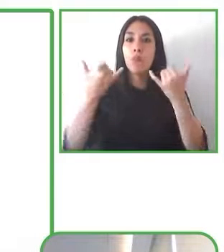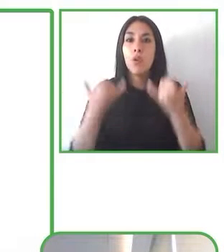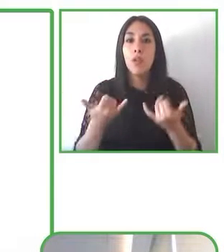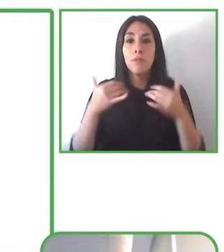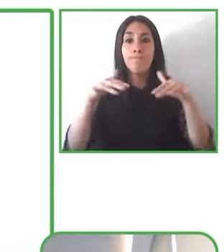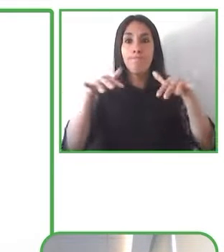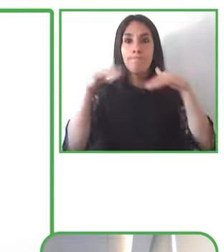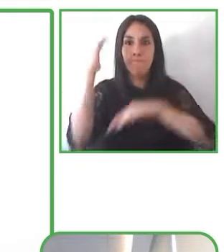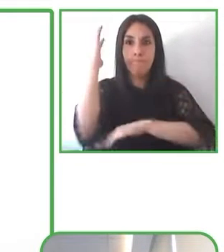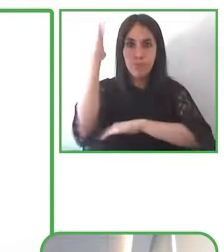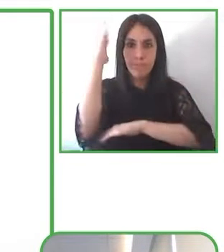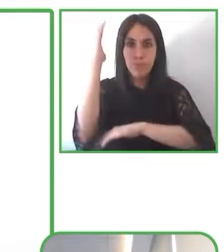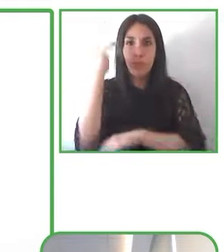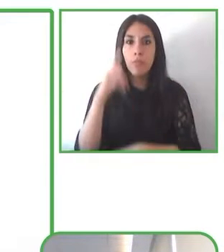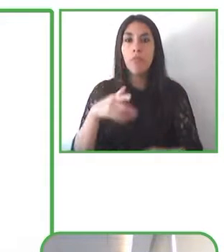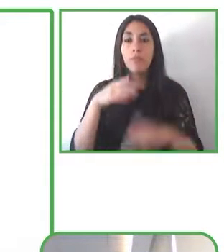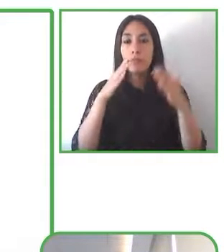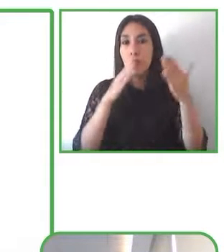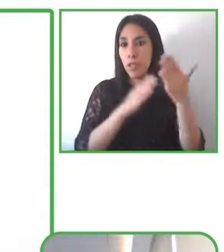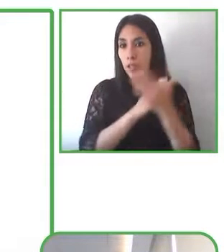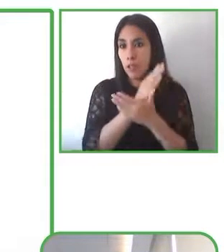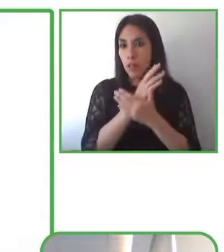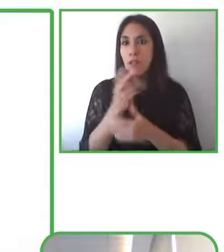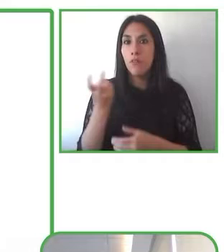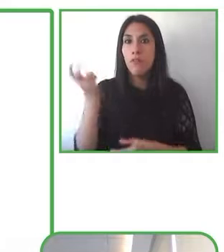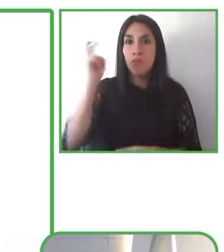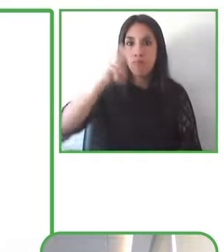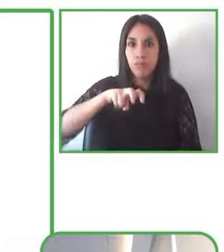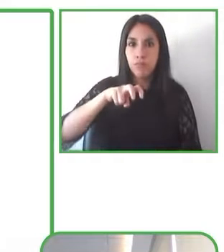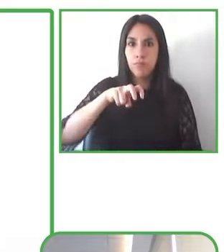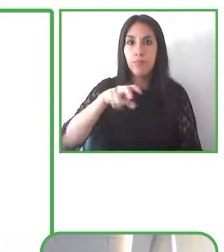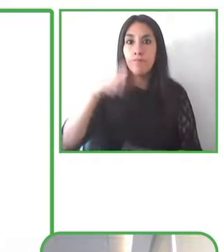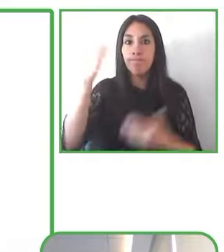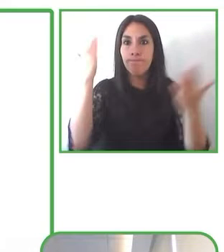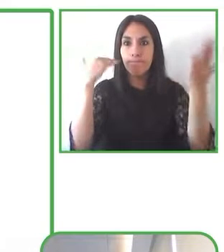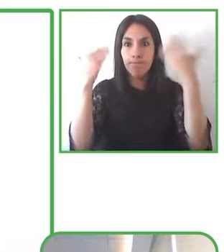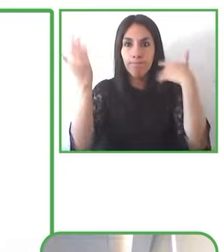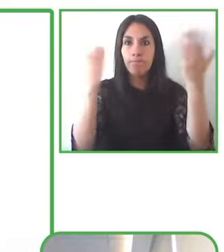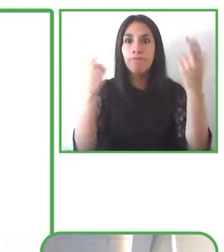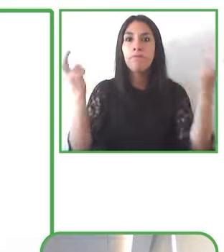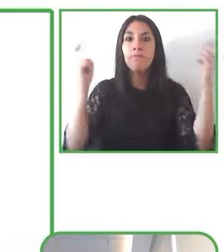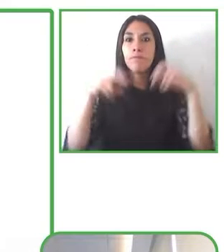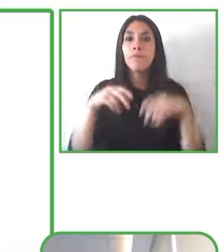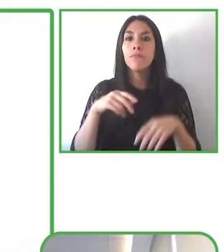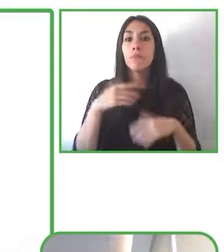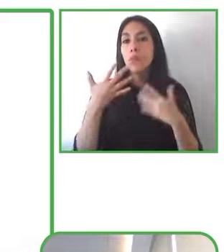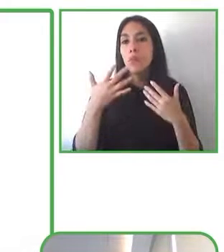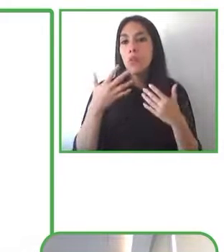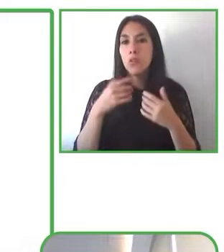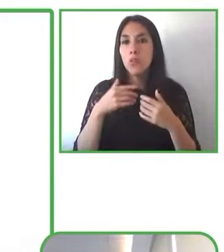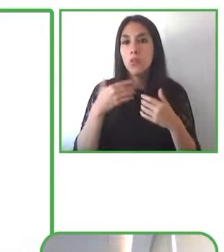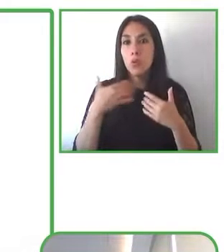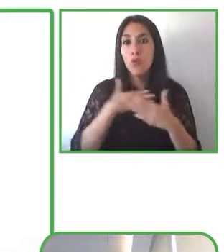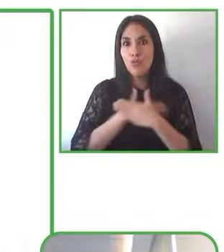aquí a varias que vivimos con bastante pasión en el tema de la accesibilidad universal.